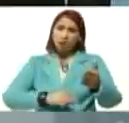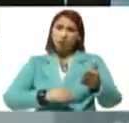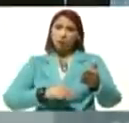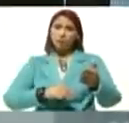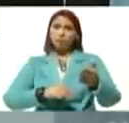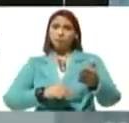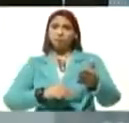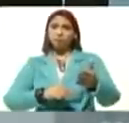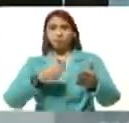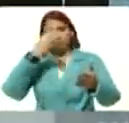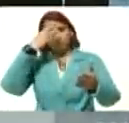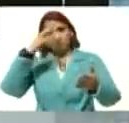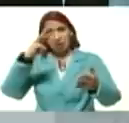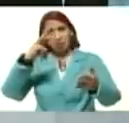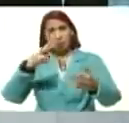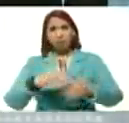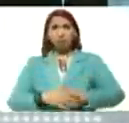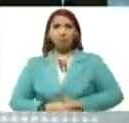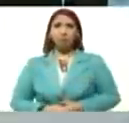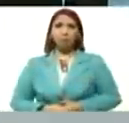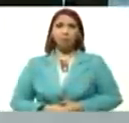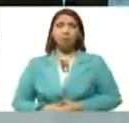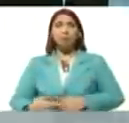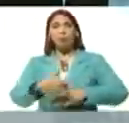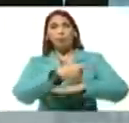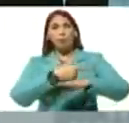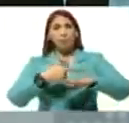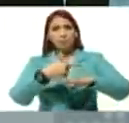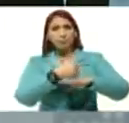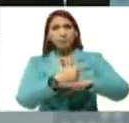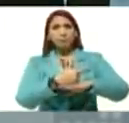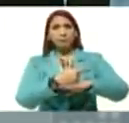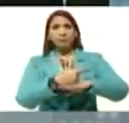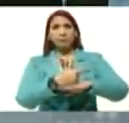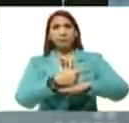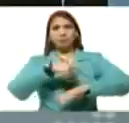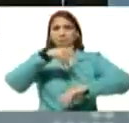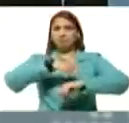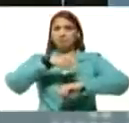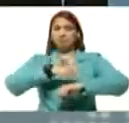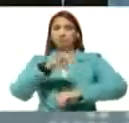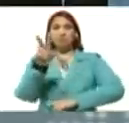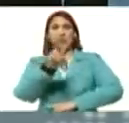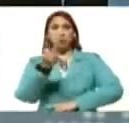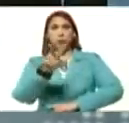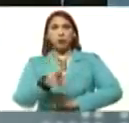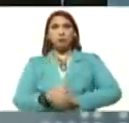en México, por el gobierno interino, de Venezuela,